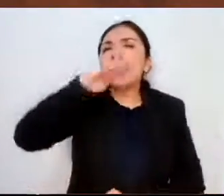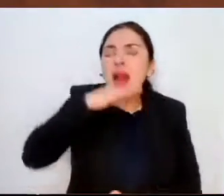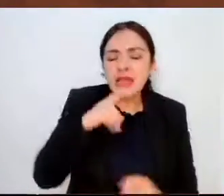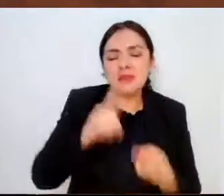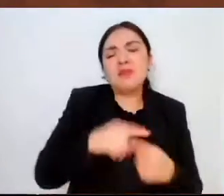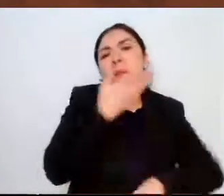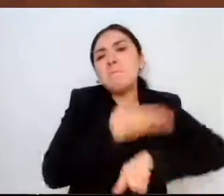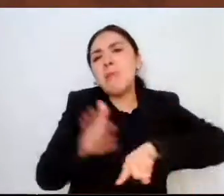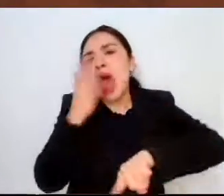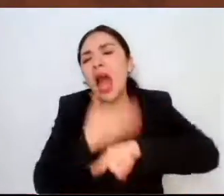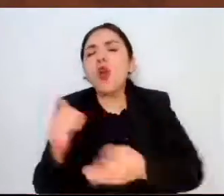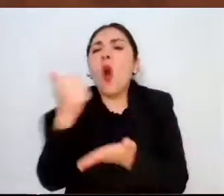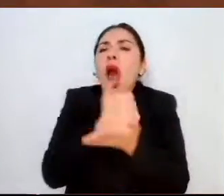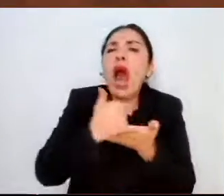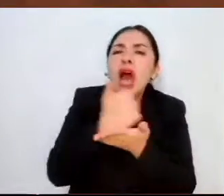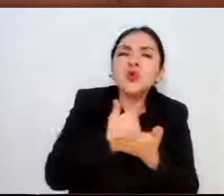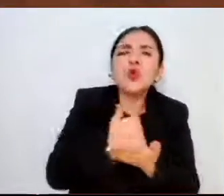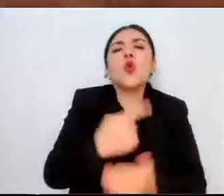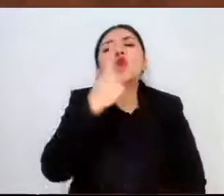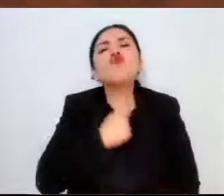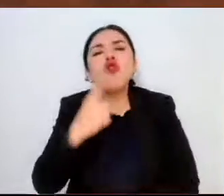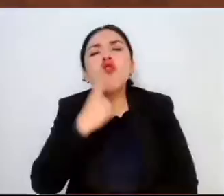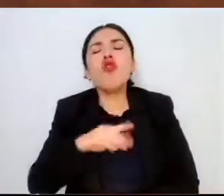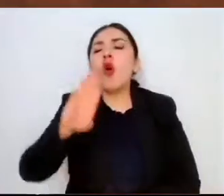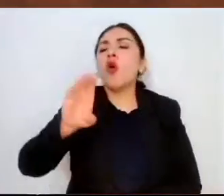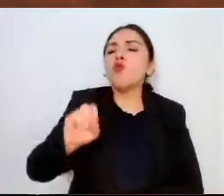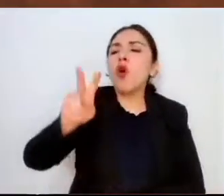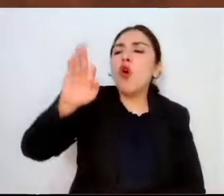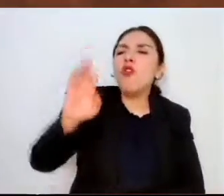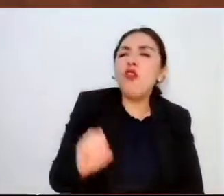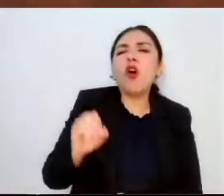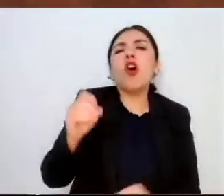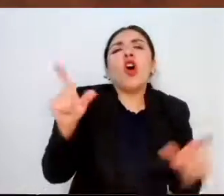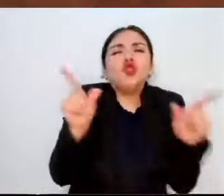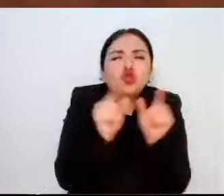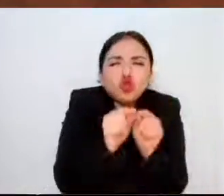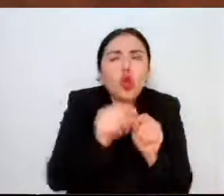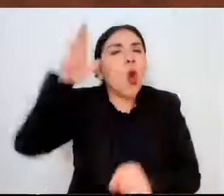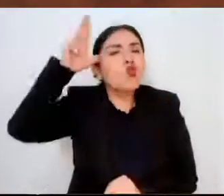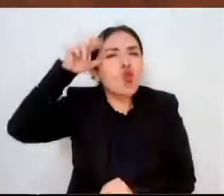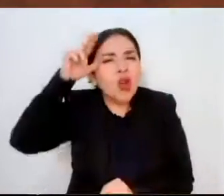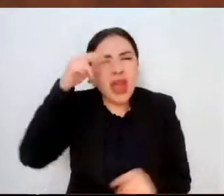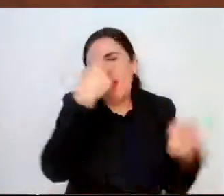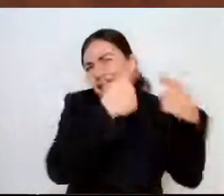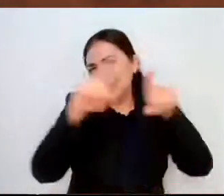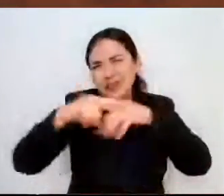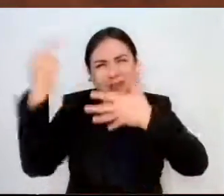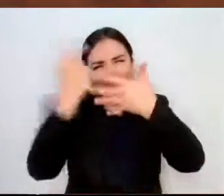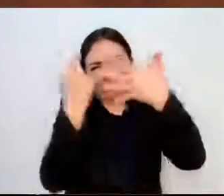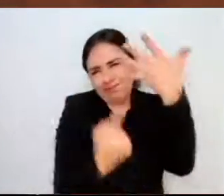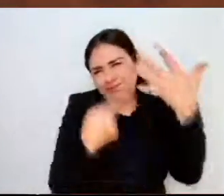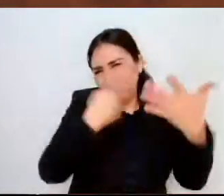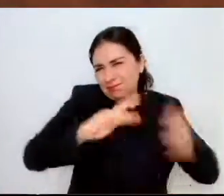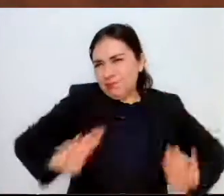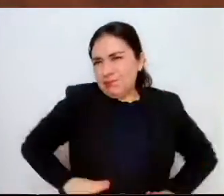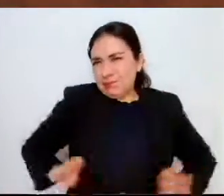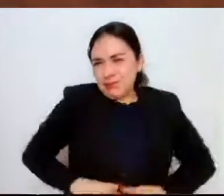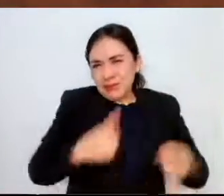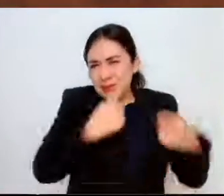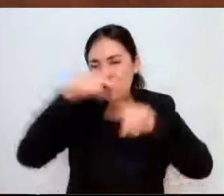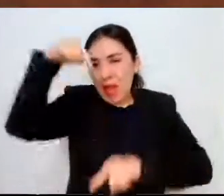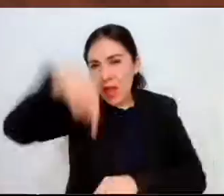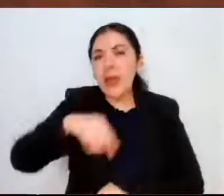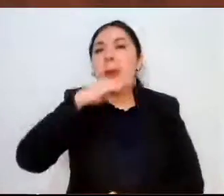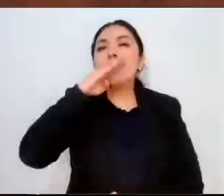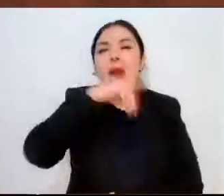gordo, dulce, chiquito, bofo, el vendeño, el conejo y todas las variedades que ubicamos la gran